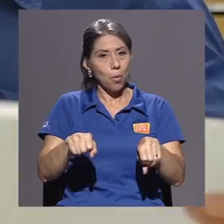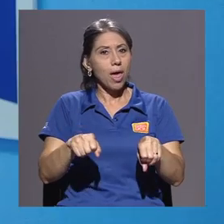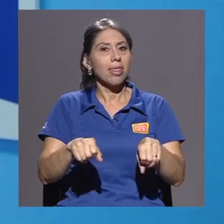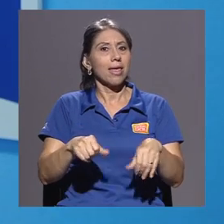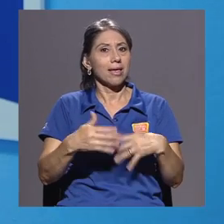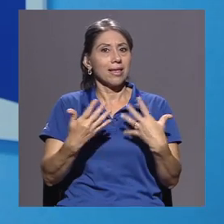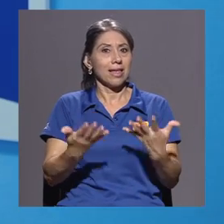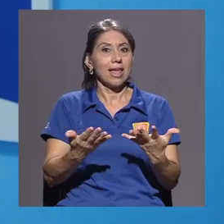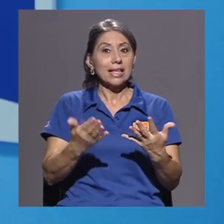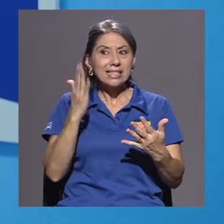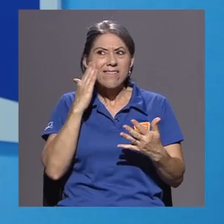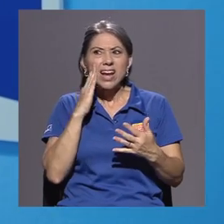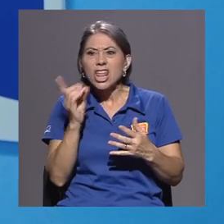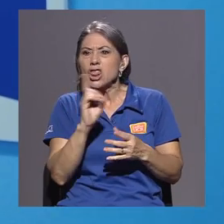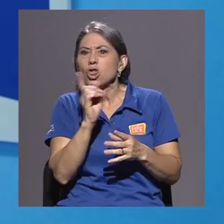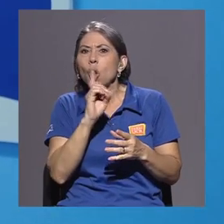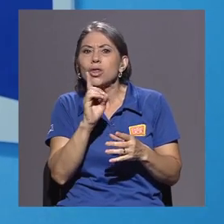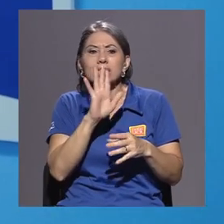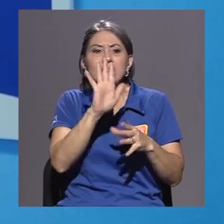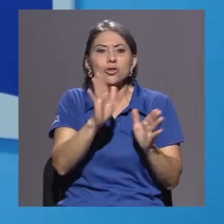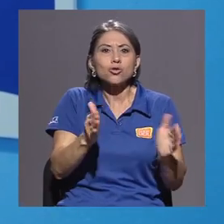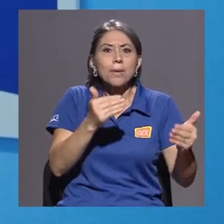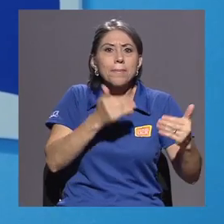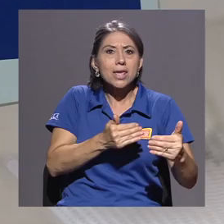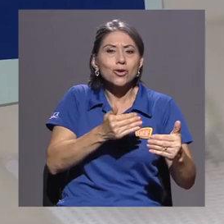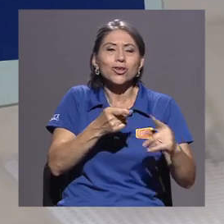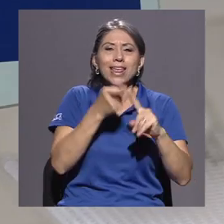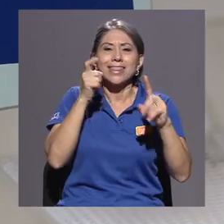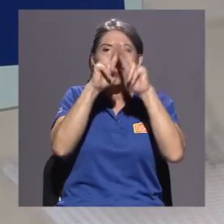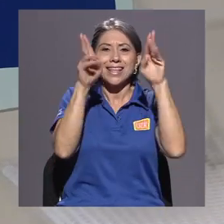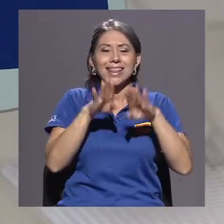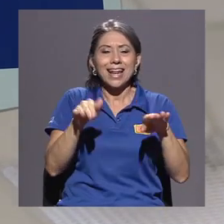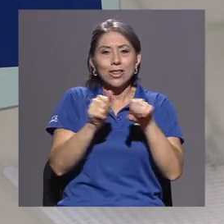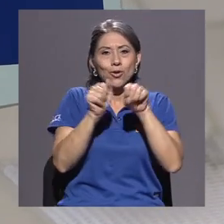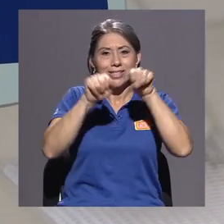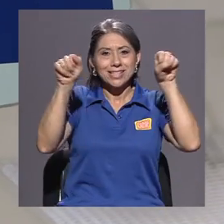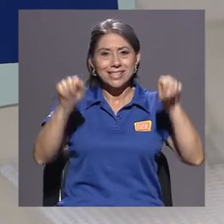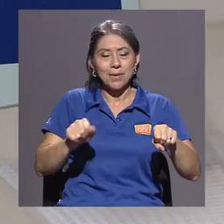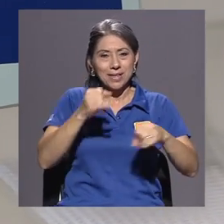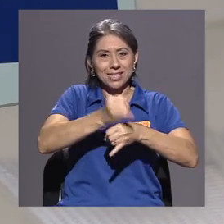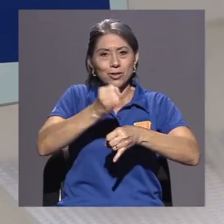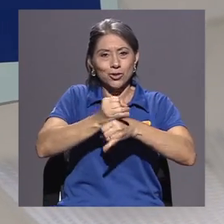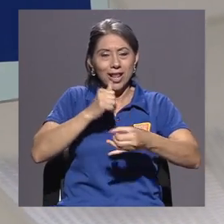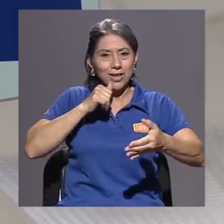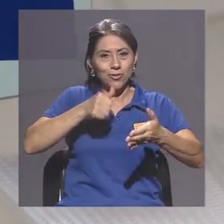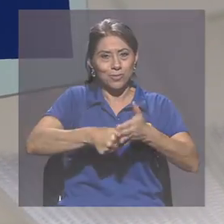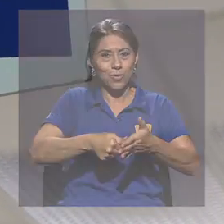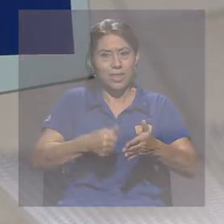trazabilidad a sus envíos desde Internet con el Sistema Institucional de Correspondencia.